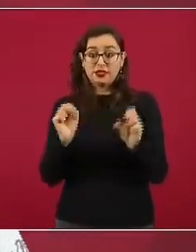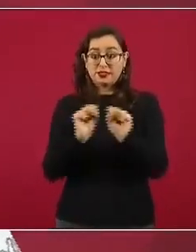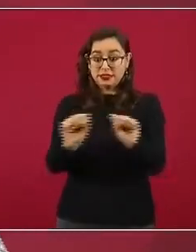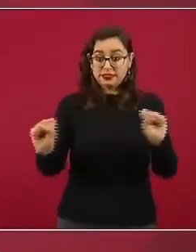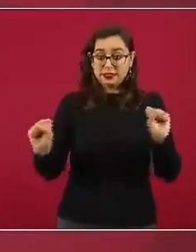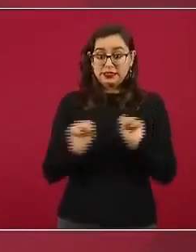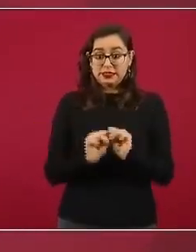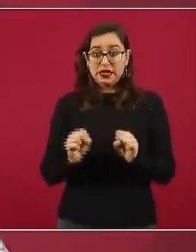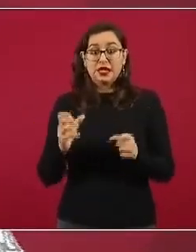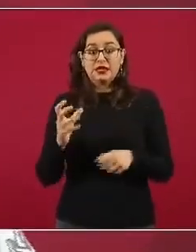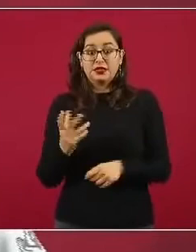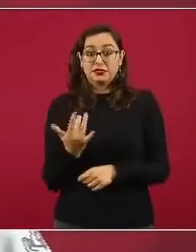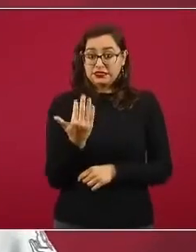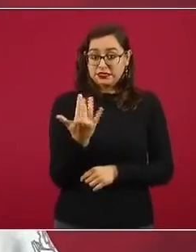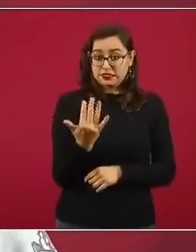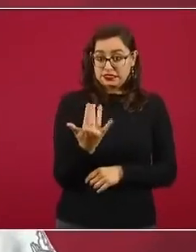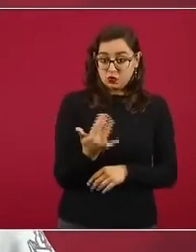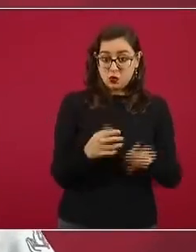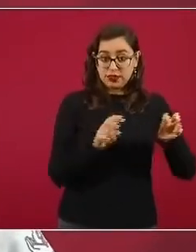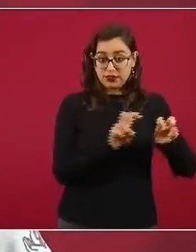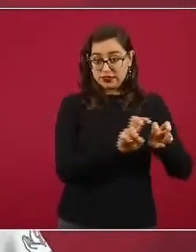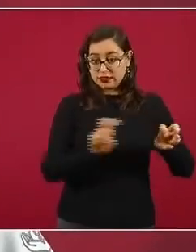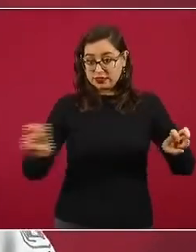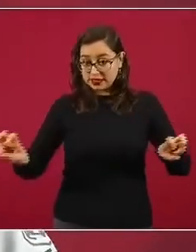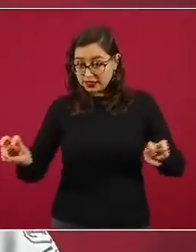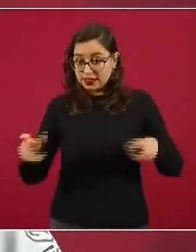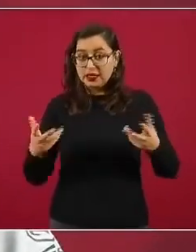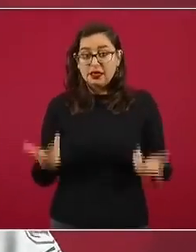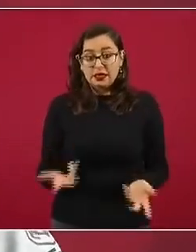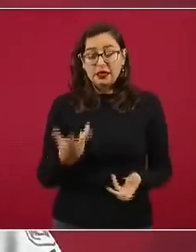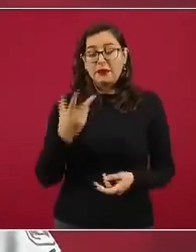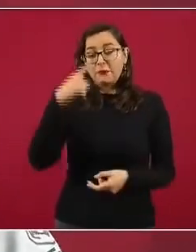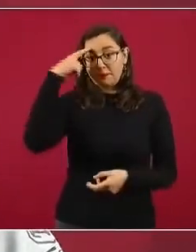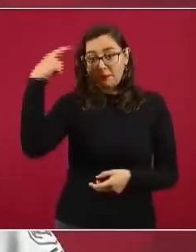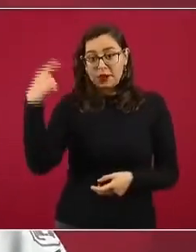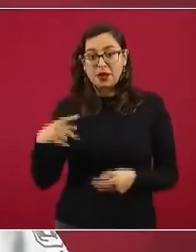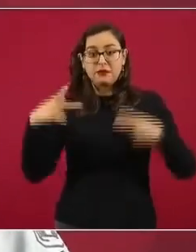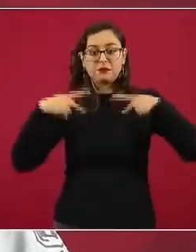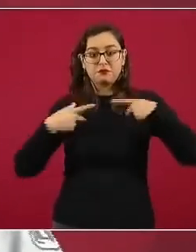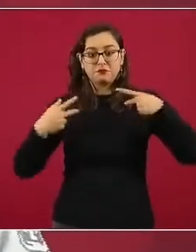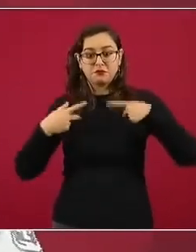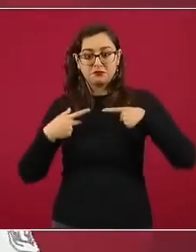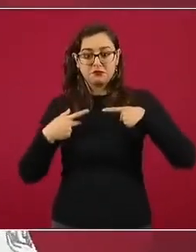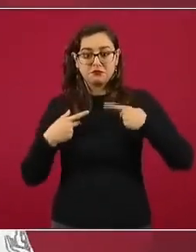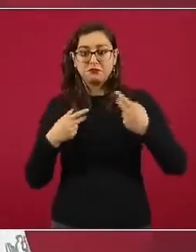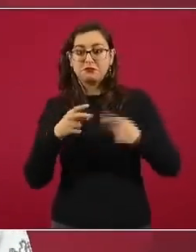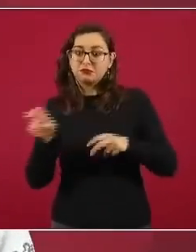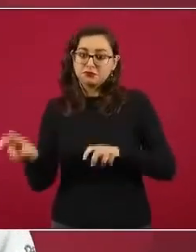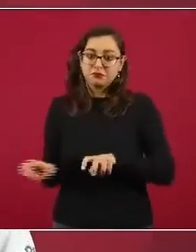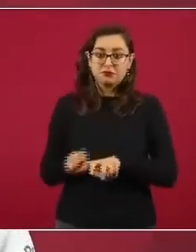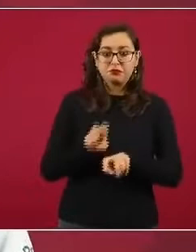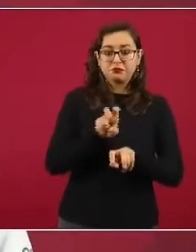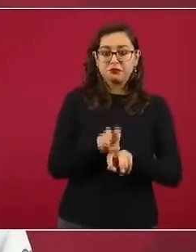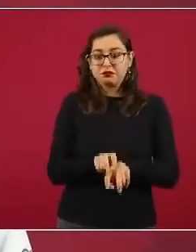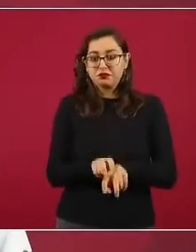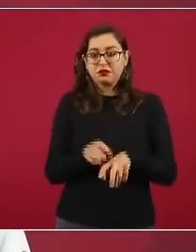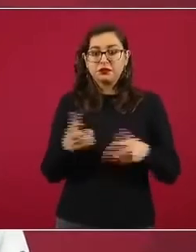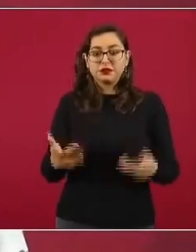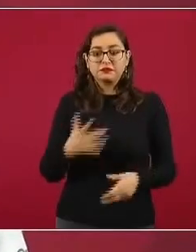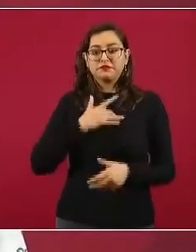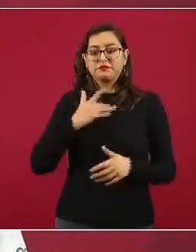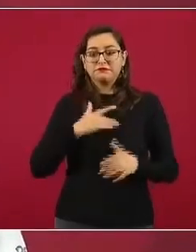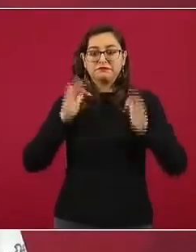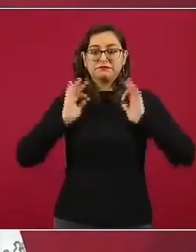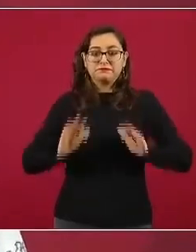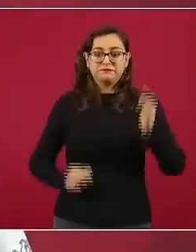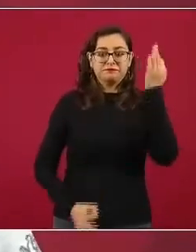espacios que, de alguna manera, permiten que el paciente esté con una calidez y una calidad